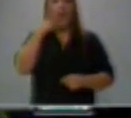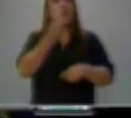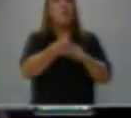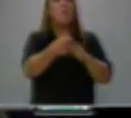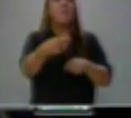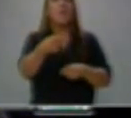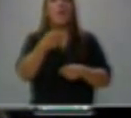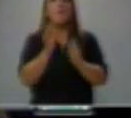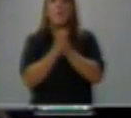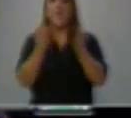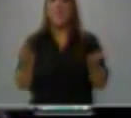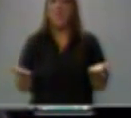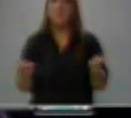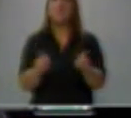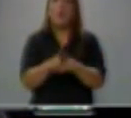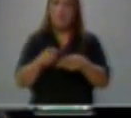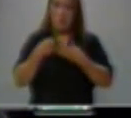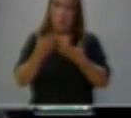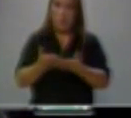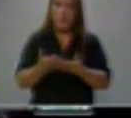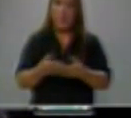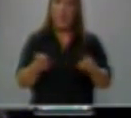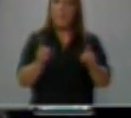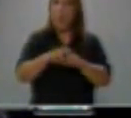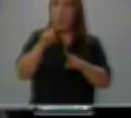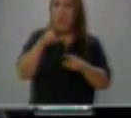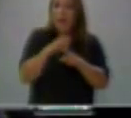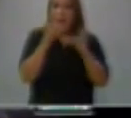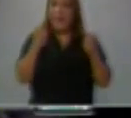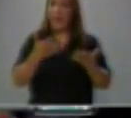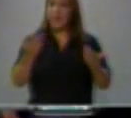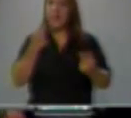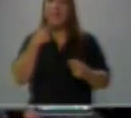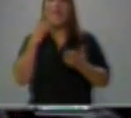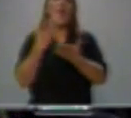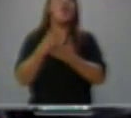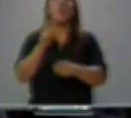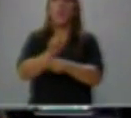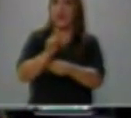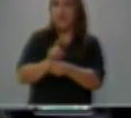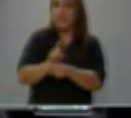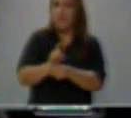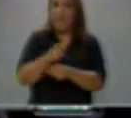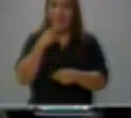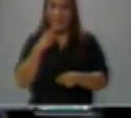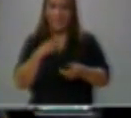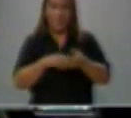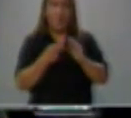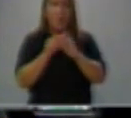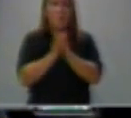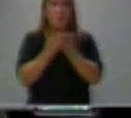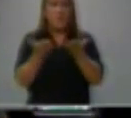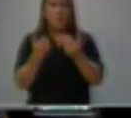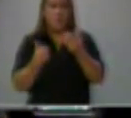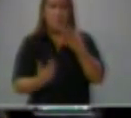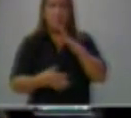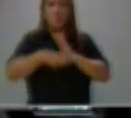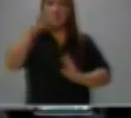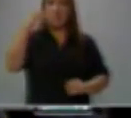pasaporte que podrá sacarnos de la pobreza es la educación. Ese pasaporte que me sacó a mí.